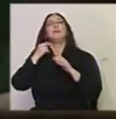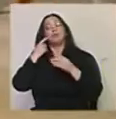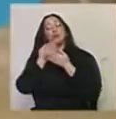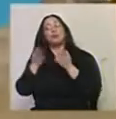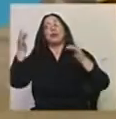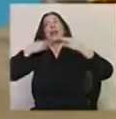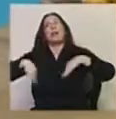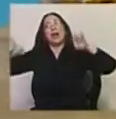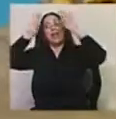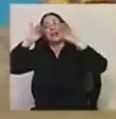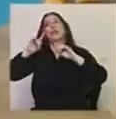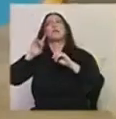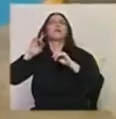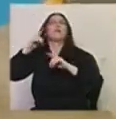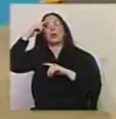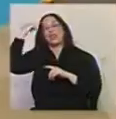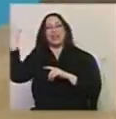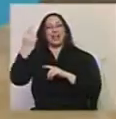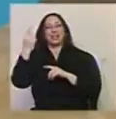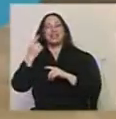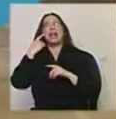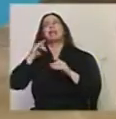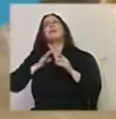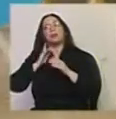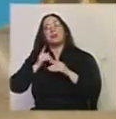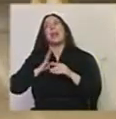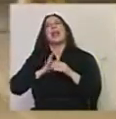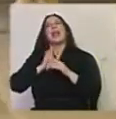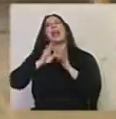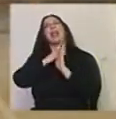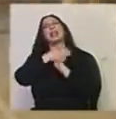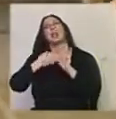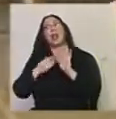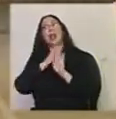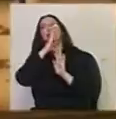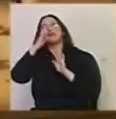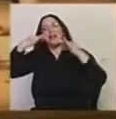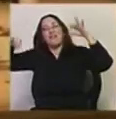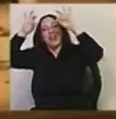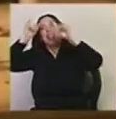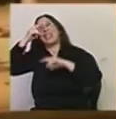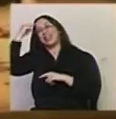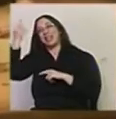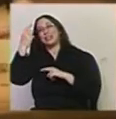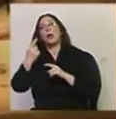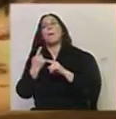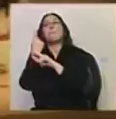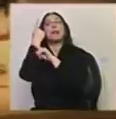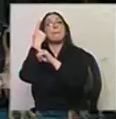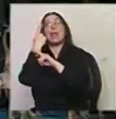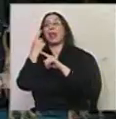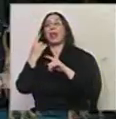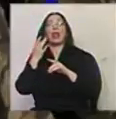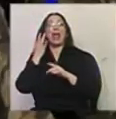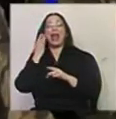del ballet universal. Se realizaron decenas de giras nacionales e internacionales, llegando invitados de primer nivel a ser parte de las puestas del